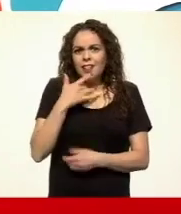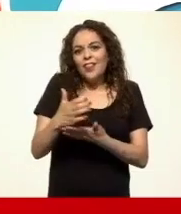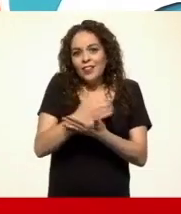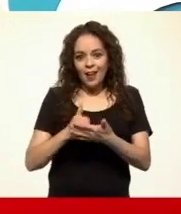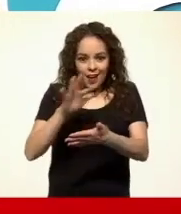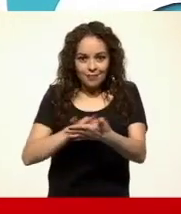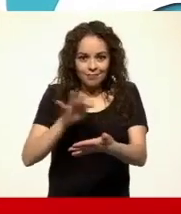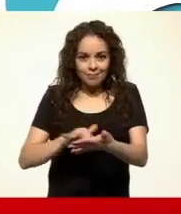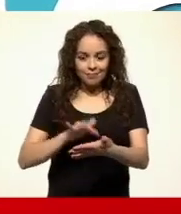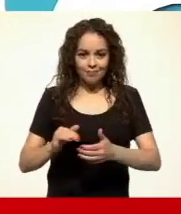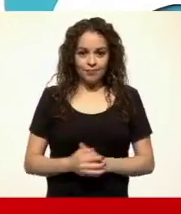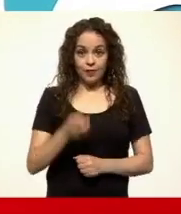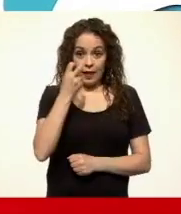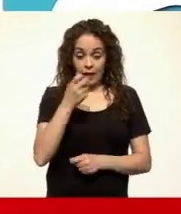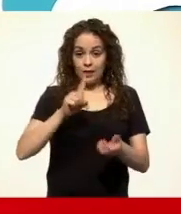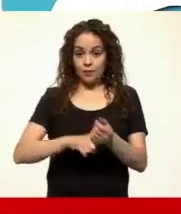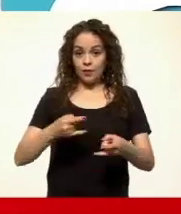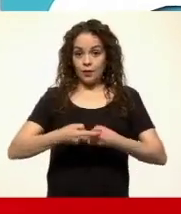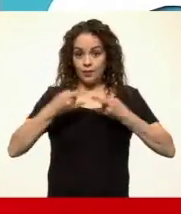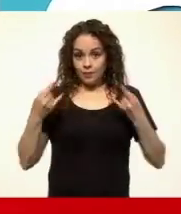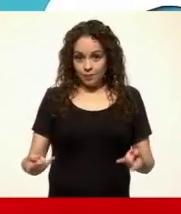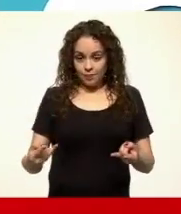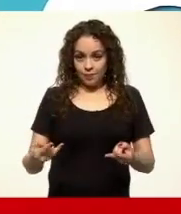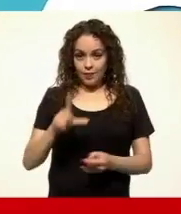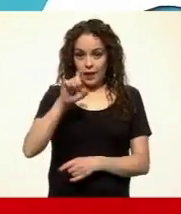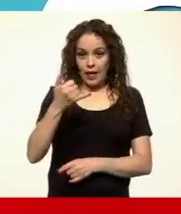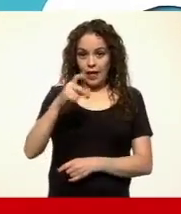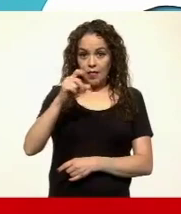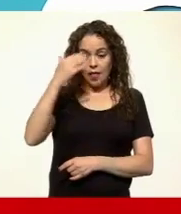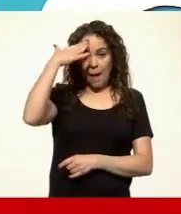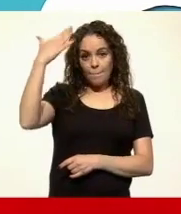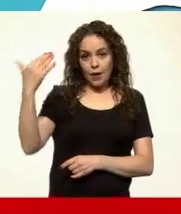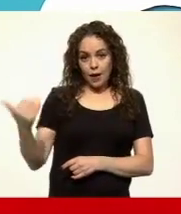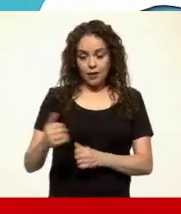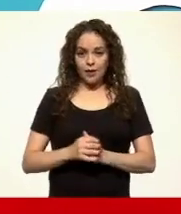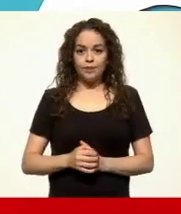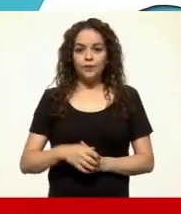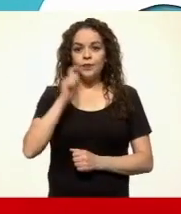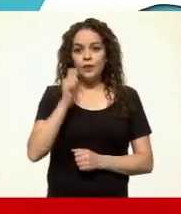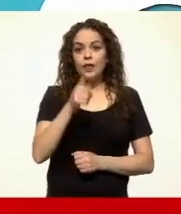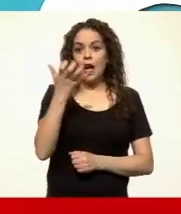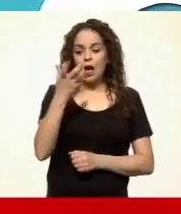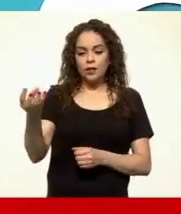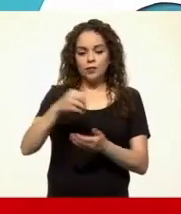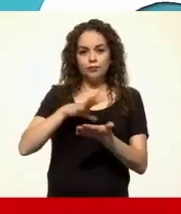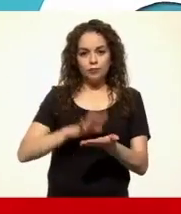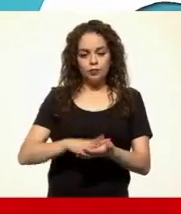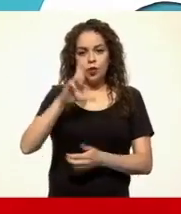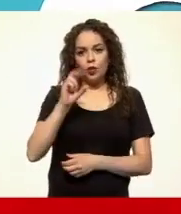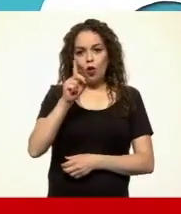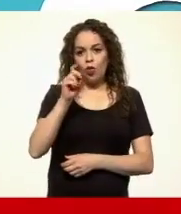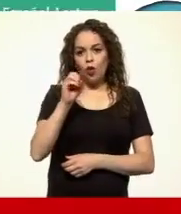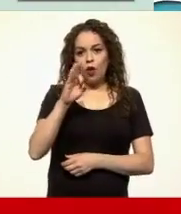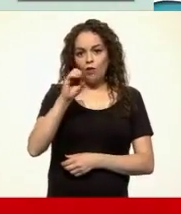esto es la leyenda maya La Xcocolche, que fue recopilada por Rodolfo Fonseca y la puedes